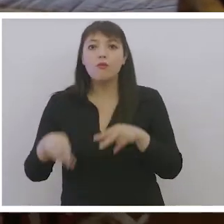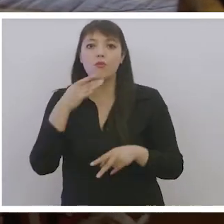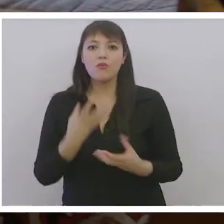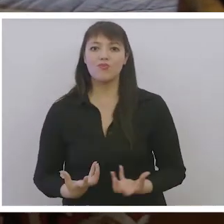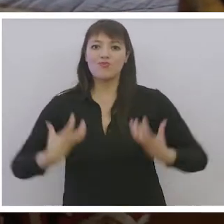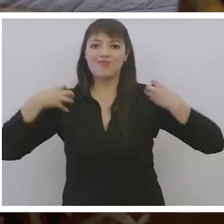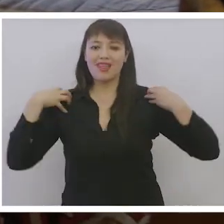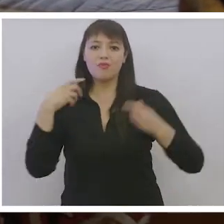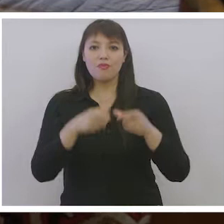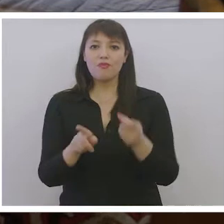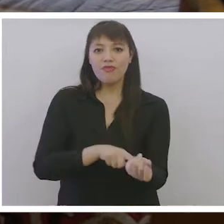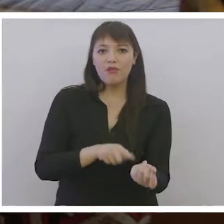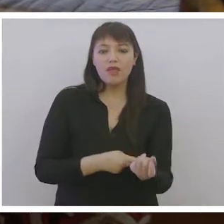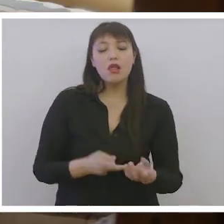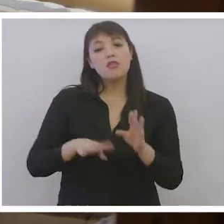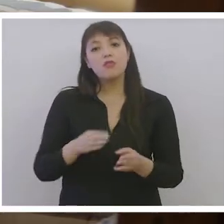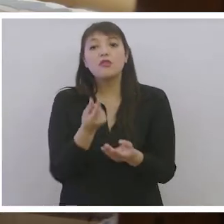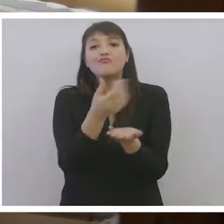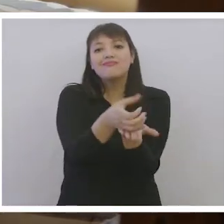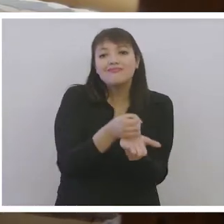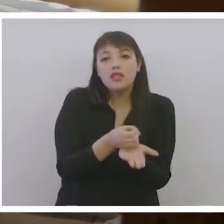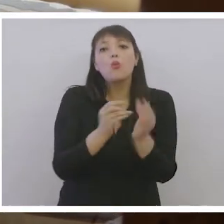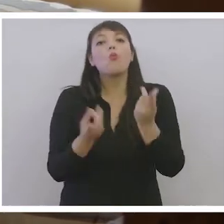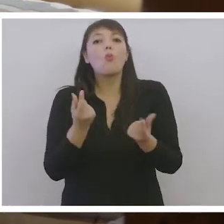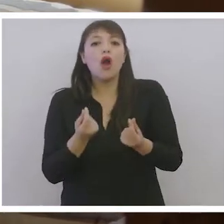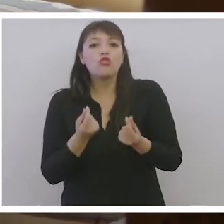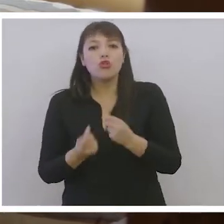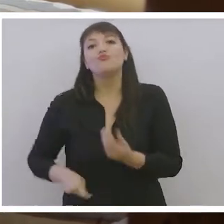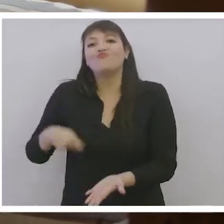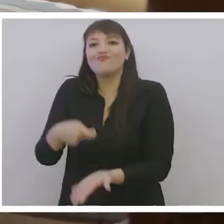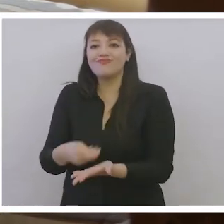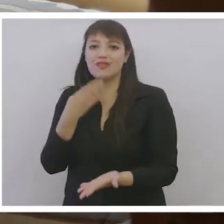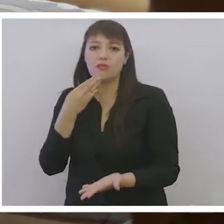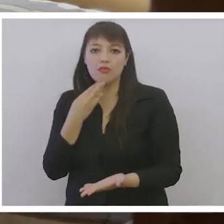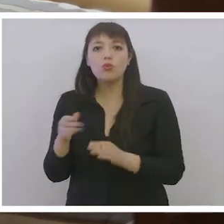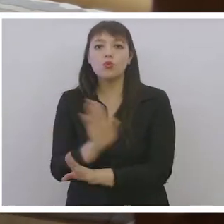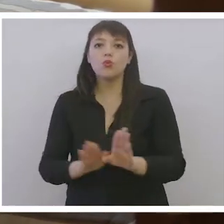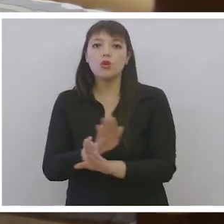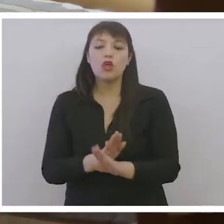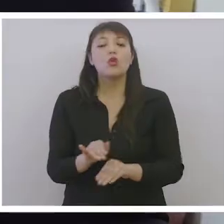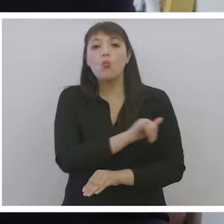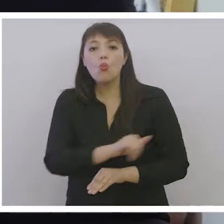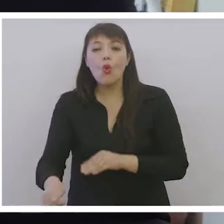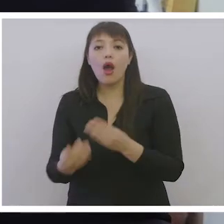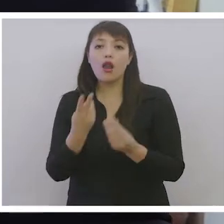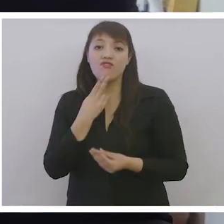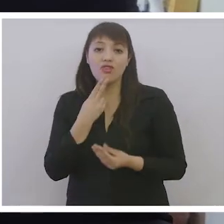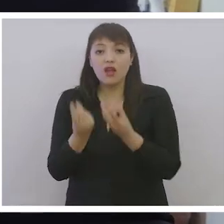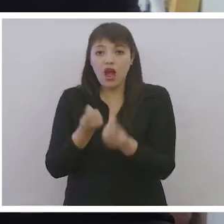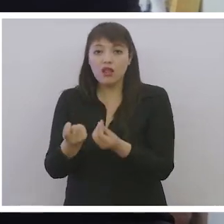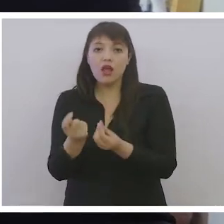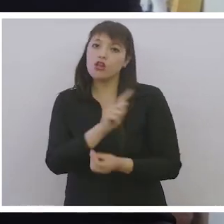lo asumen son las familias, de acuerdo a su capacidad económica. Por lo tanto, no todos reciben un cuidado con la misma calidad. Este cuidado